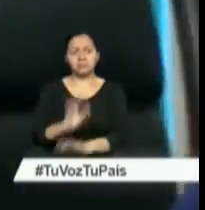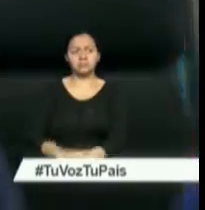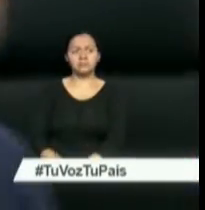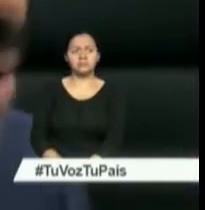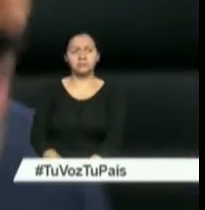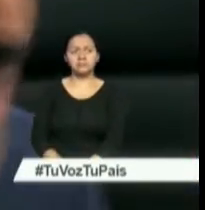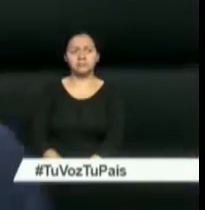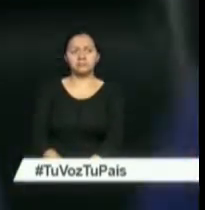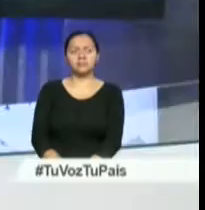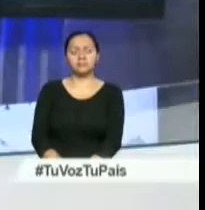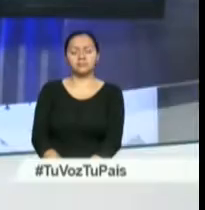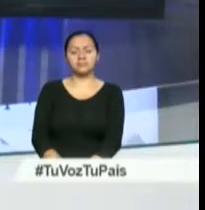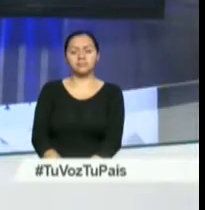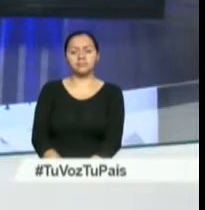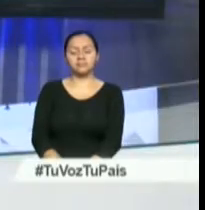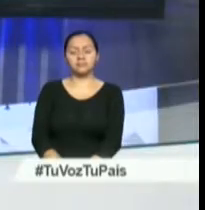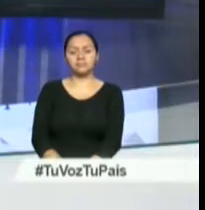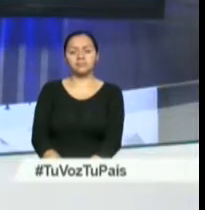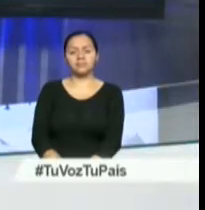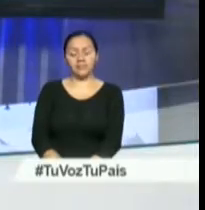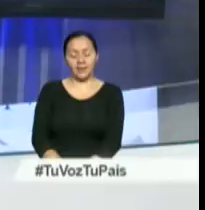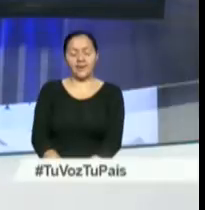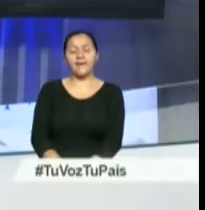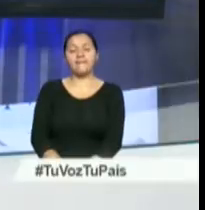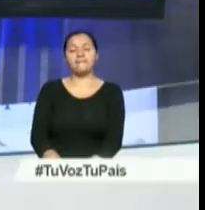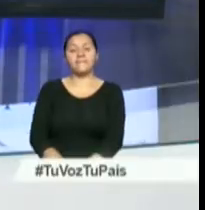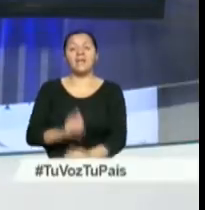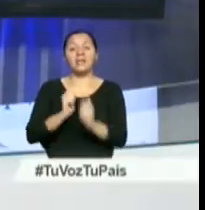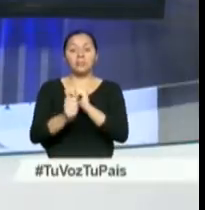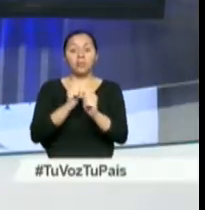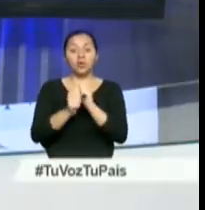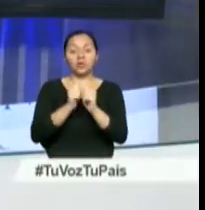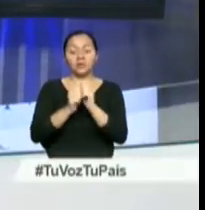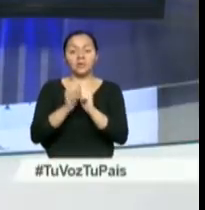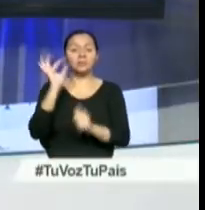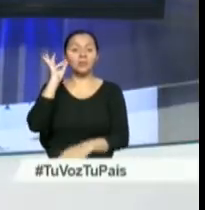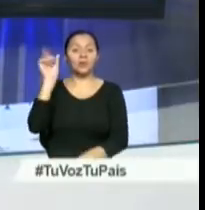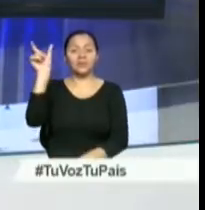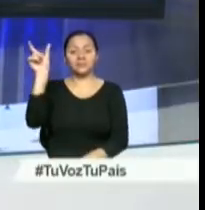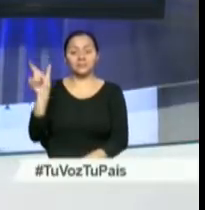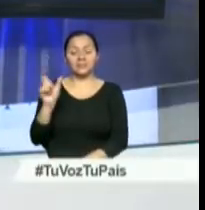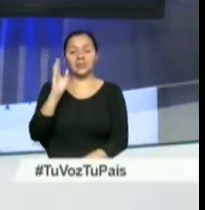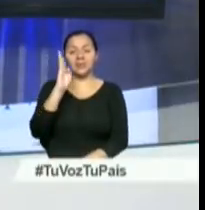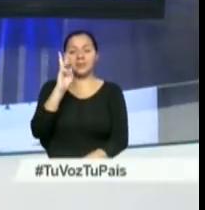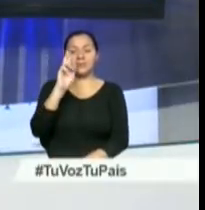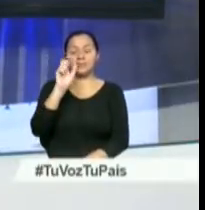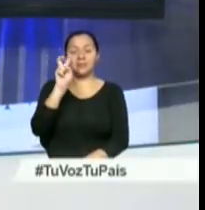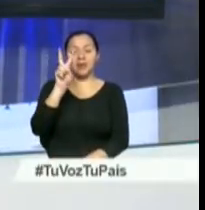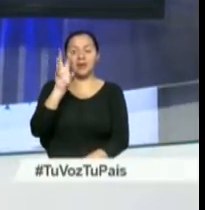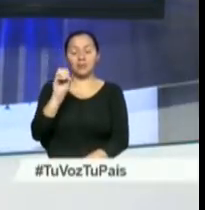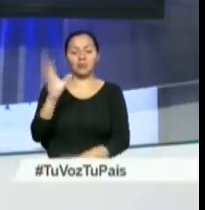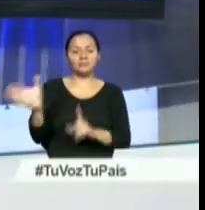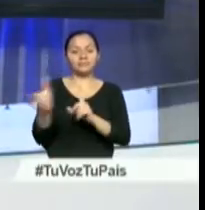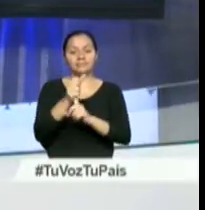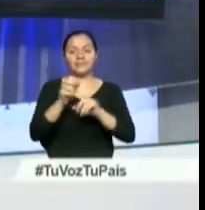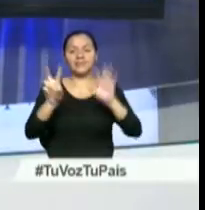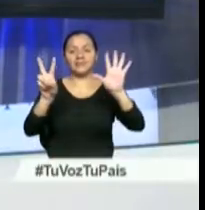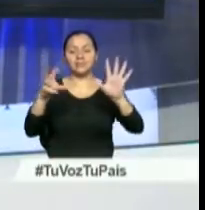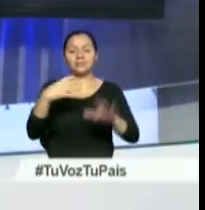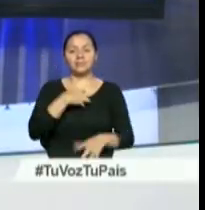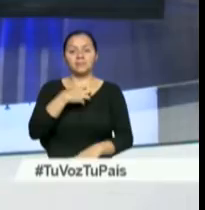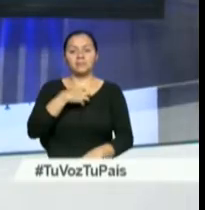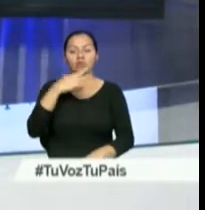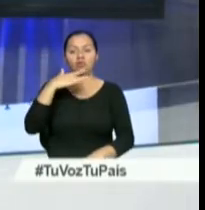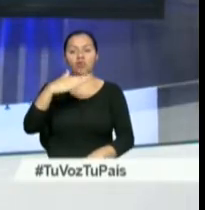Noticiero Ciudadano. Y en el ámbito deportivo, la triatleta Elizabeth Bravo conquista la séptima medalla de oro en los